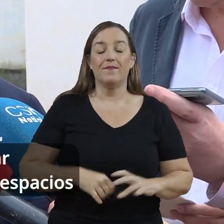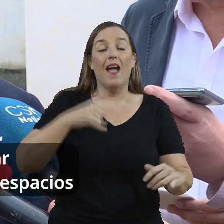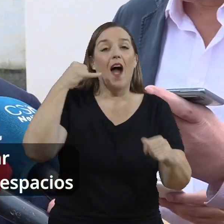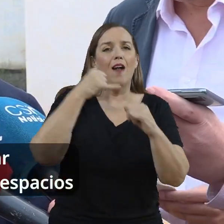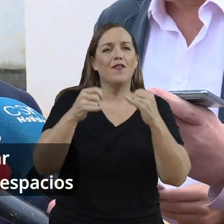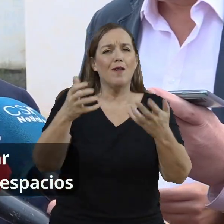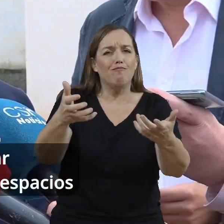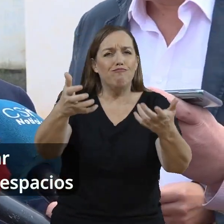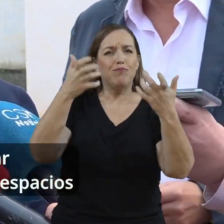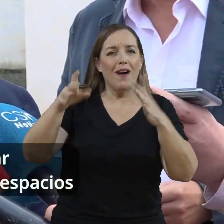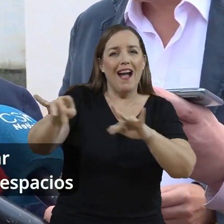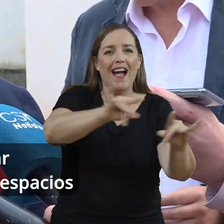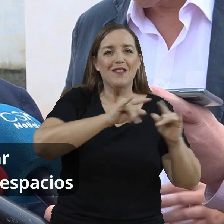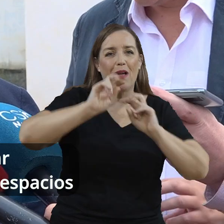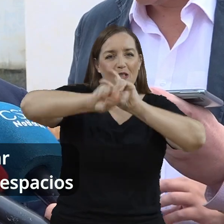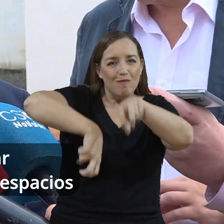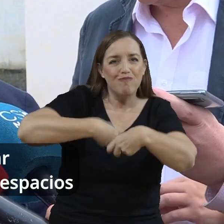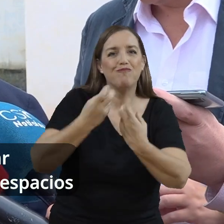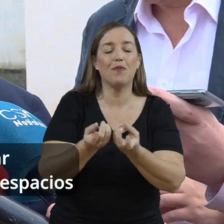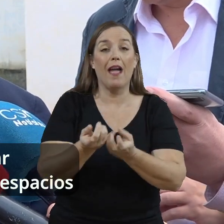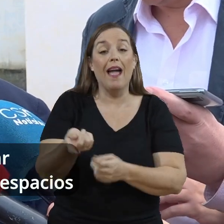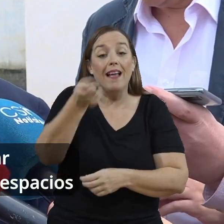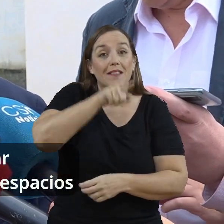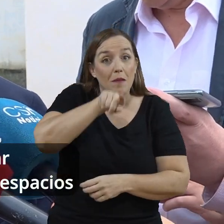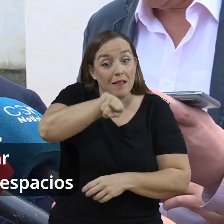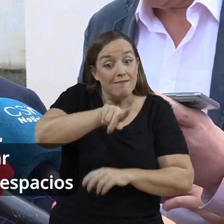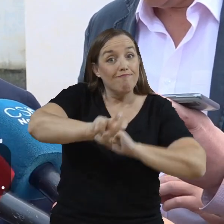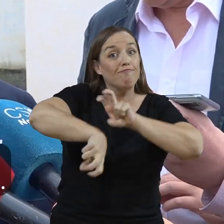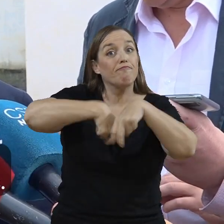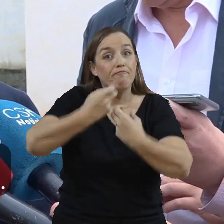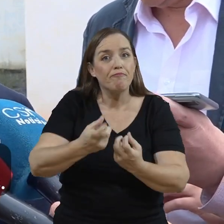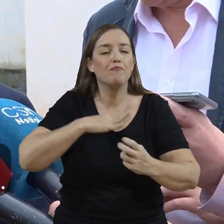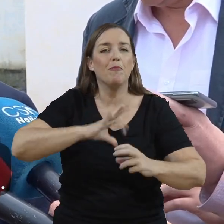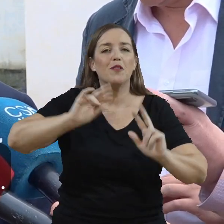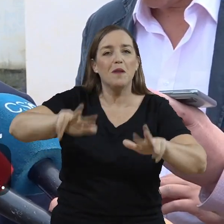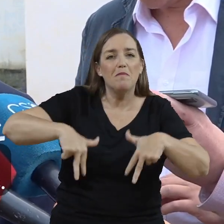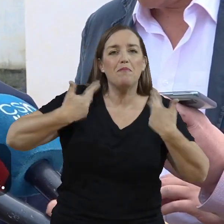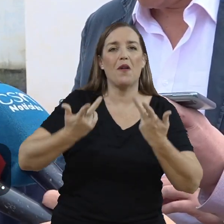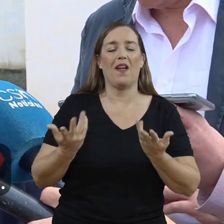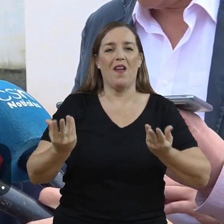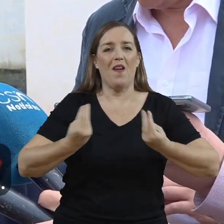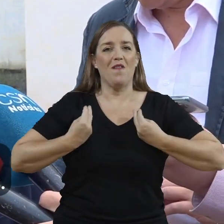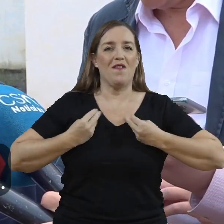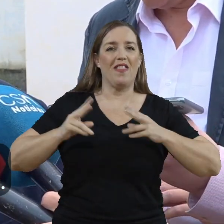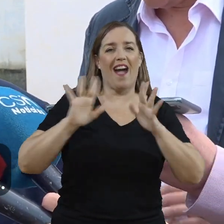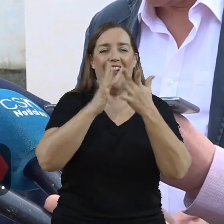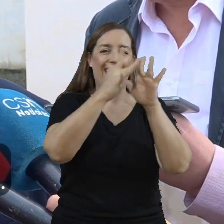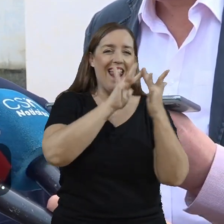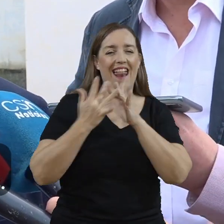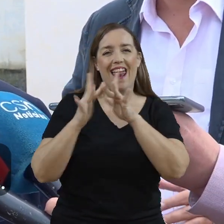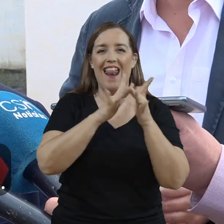Al final no solo vamos a recuperar espacios, sino que esta recuperación de espacios va a permitir que haya mucha más